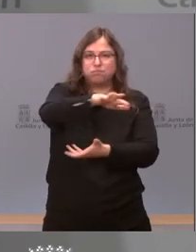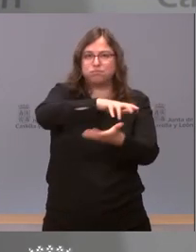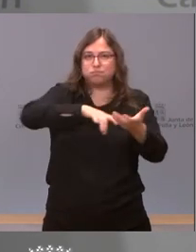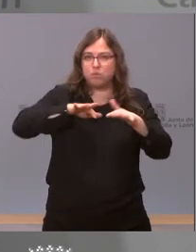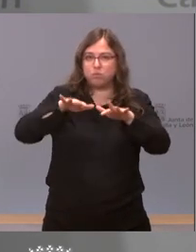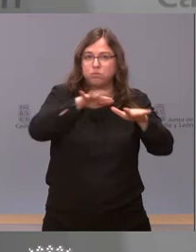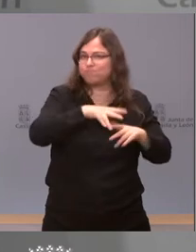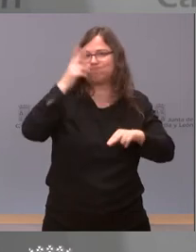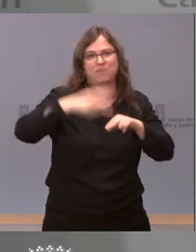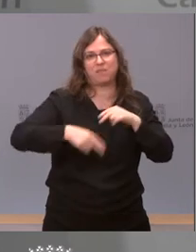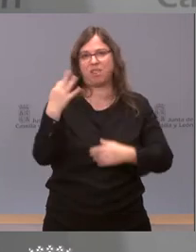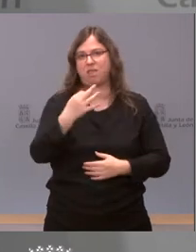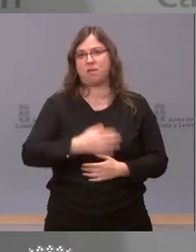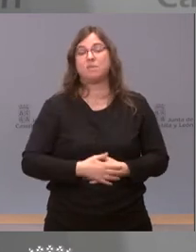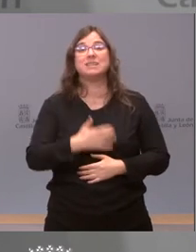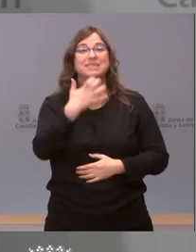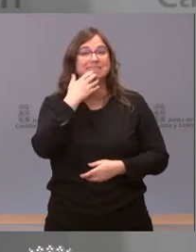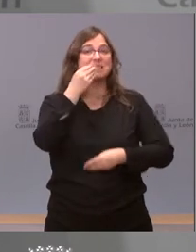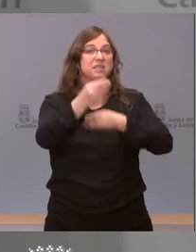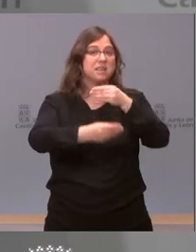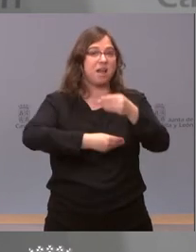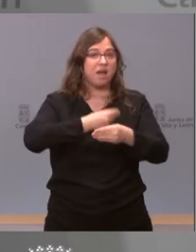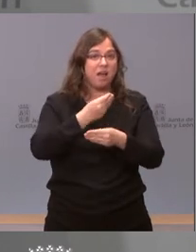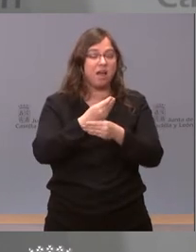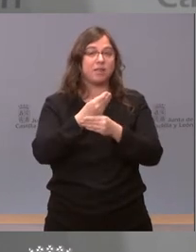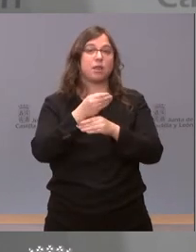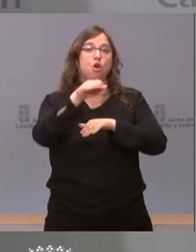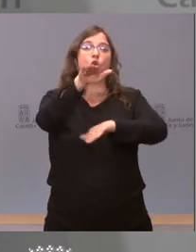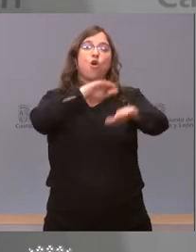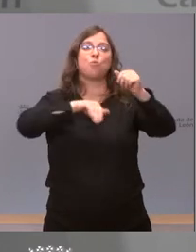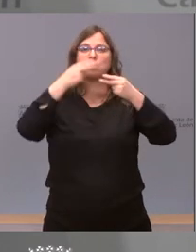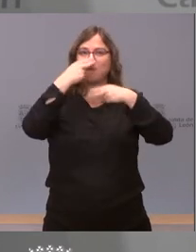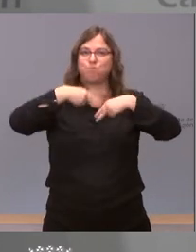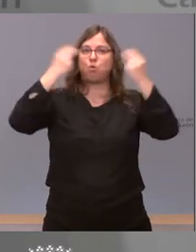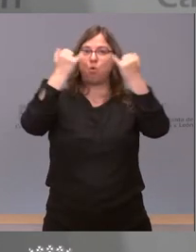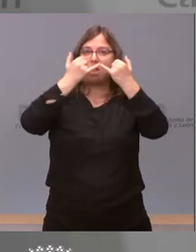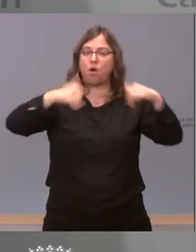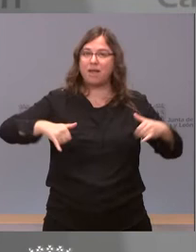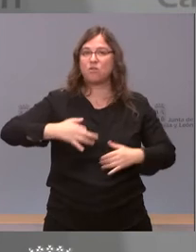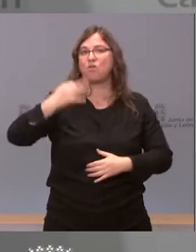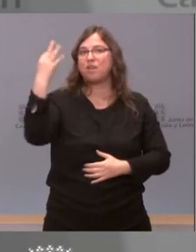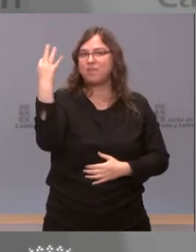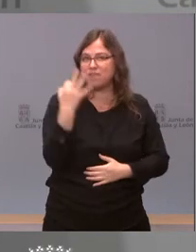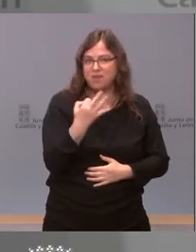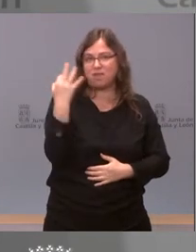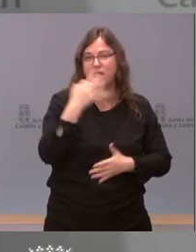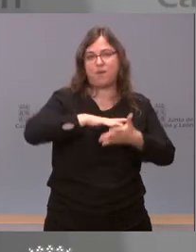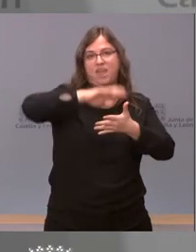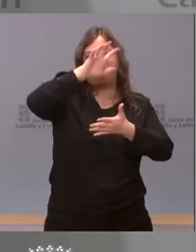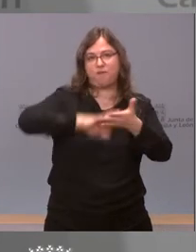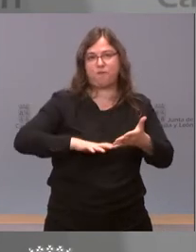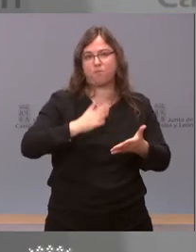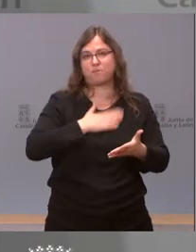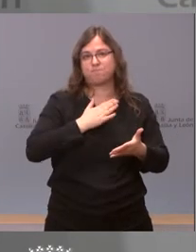y siempre que hagamos esto si hacemos una convocatoria de un acto público tiene que contar con el informe de salud